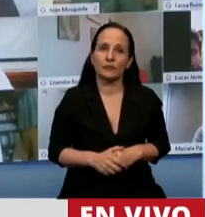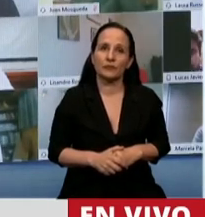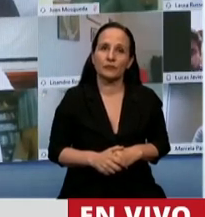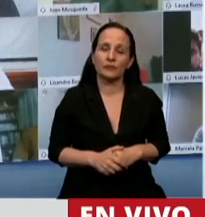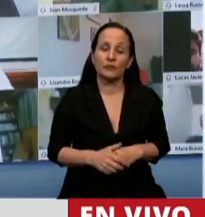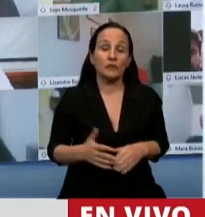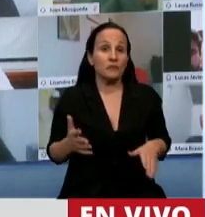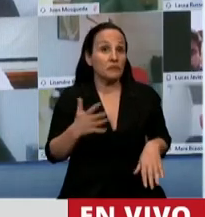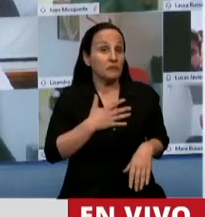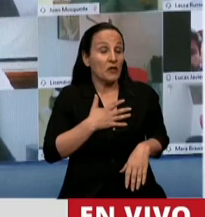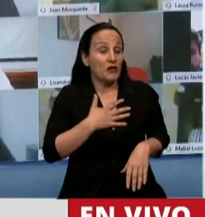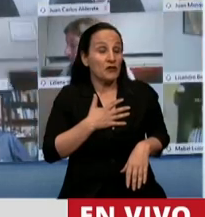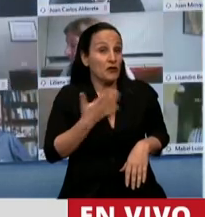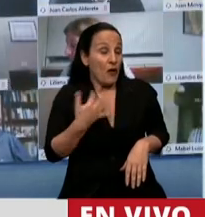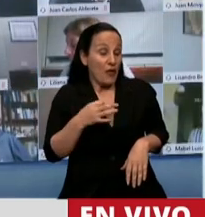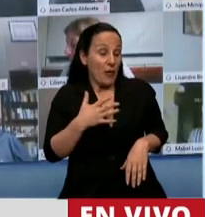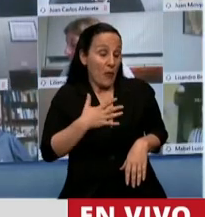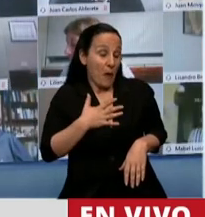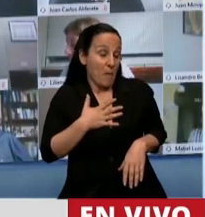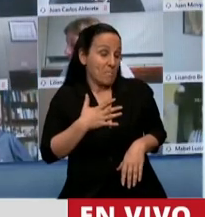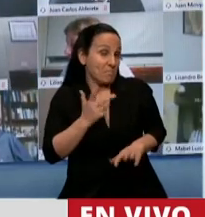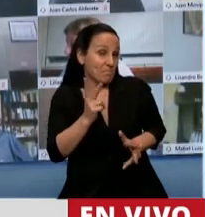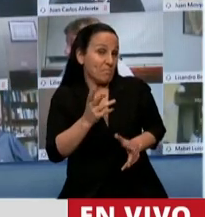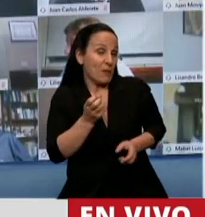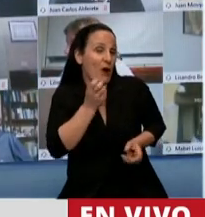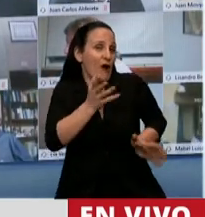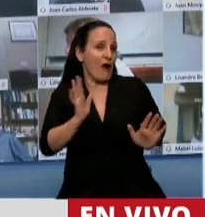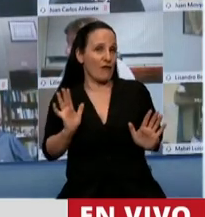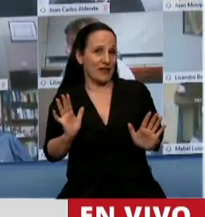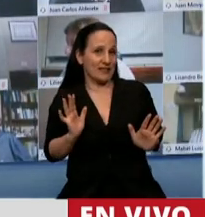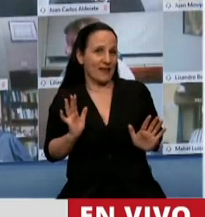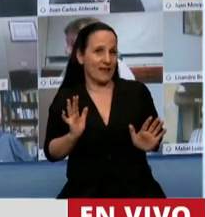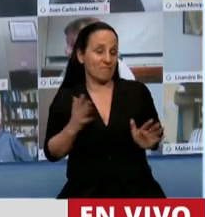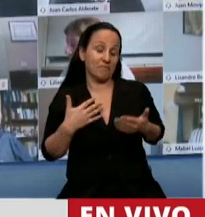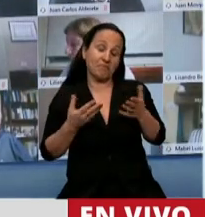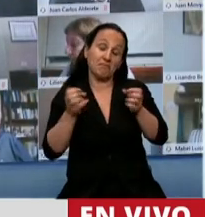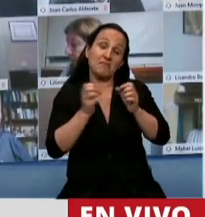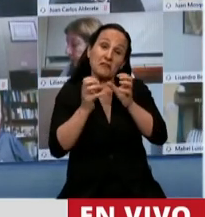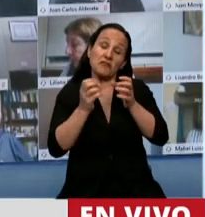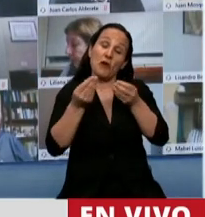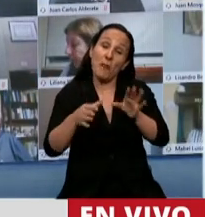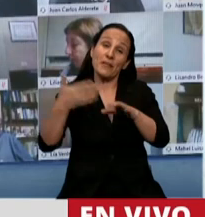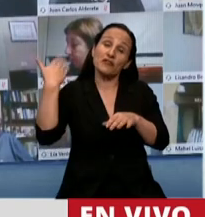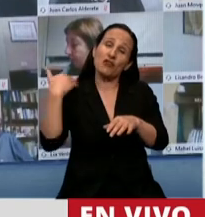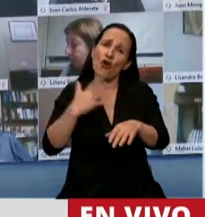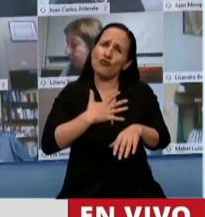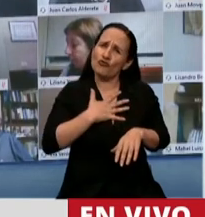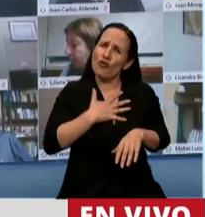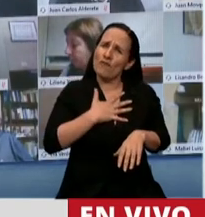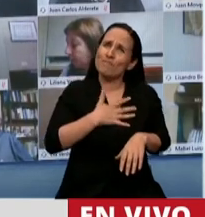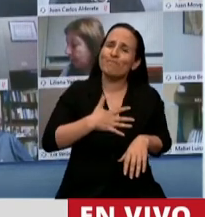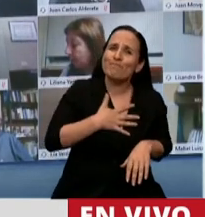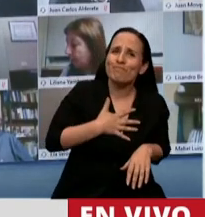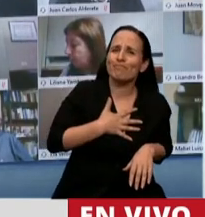Debo confesar que cuando comenzó la sesión me sentí sumamente